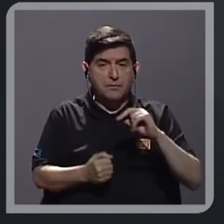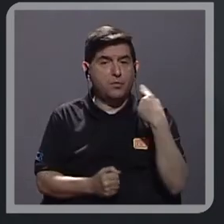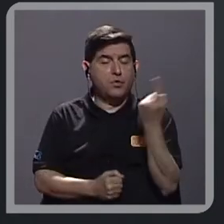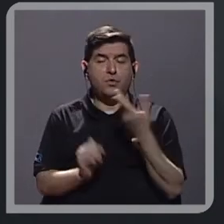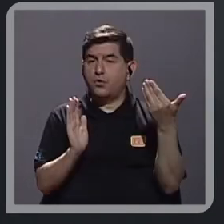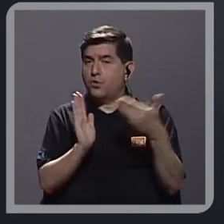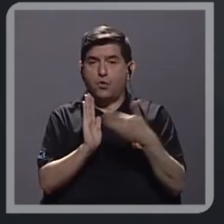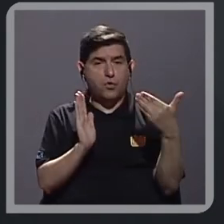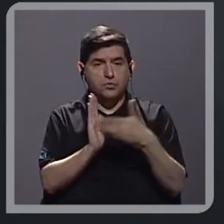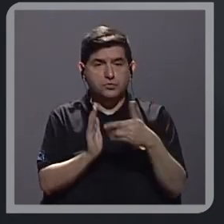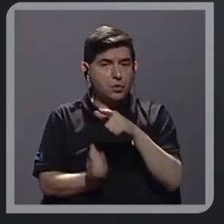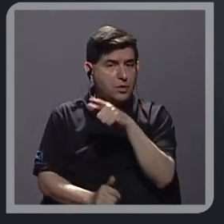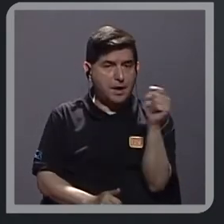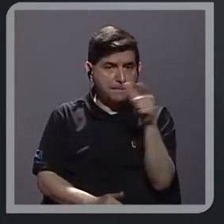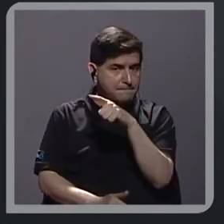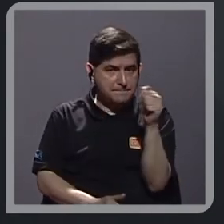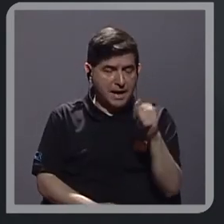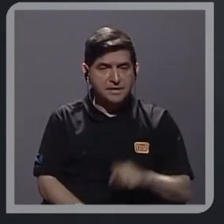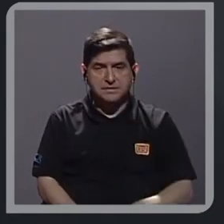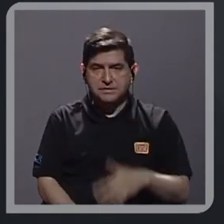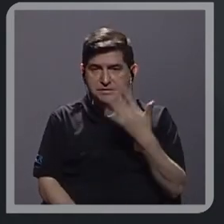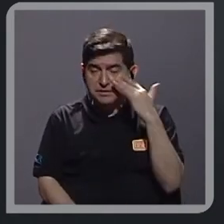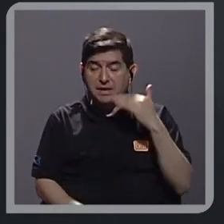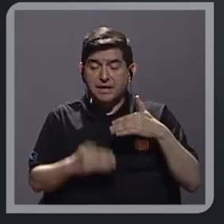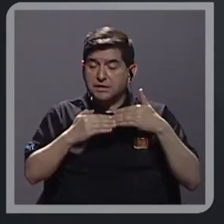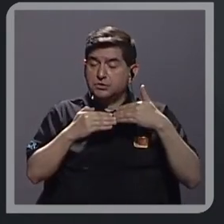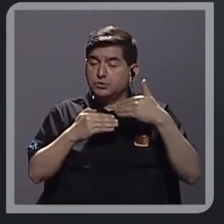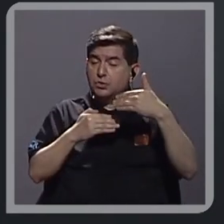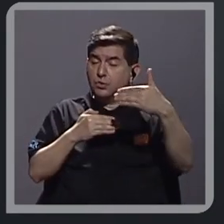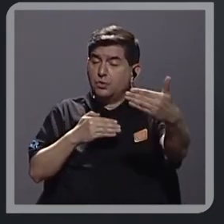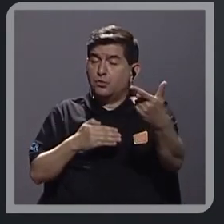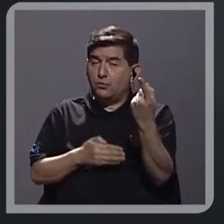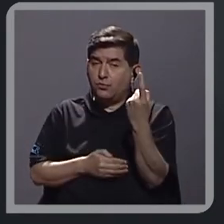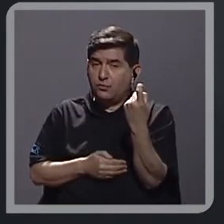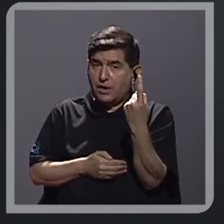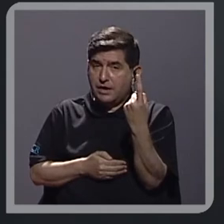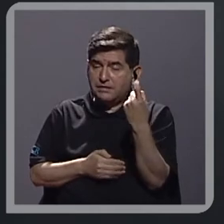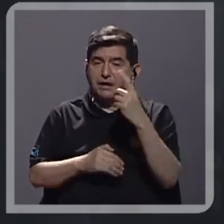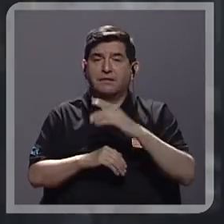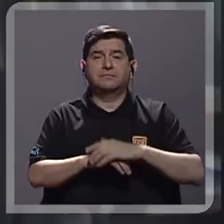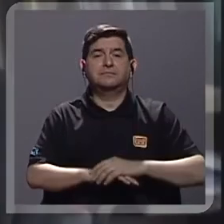unos meses si no es un largo proceso que todavía nos queda por vivir?